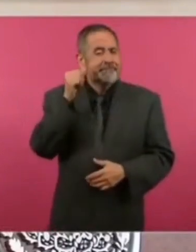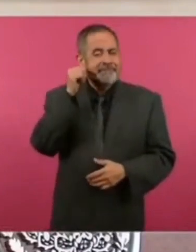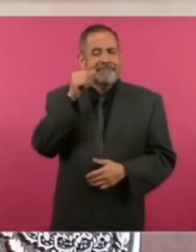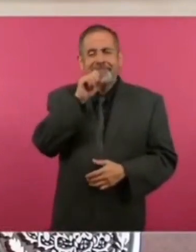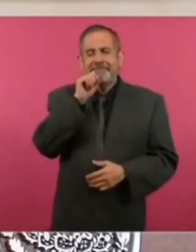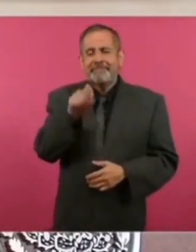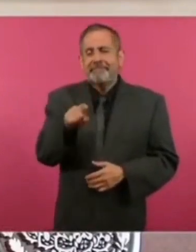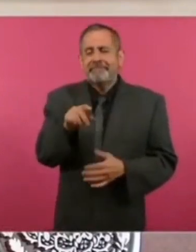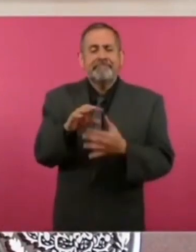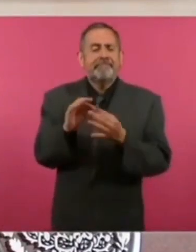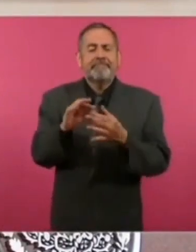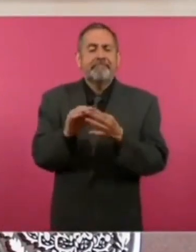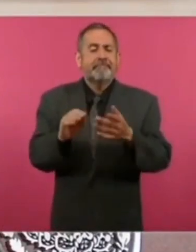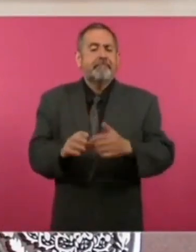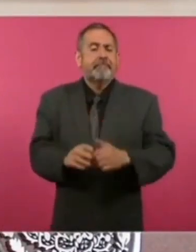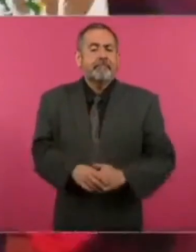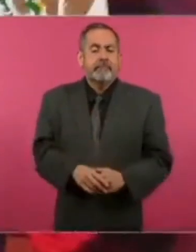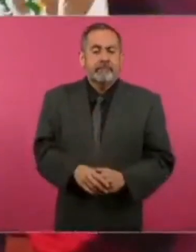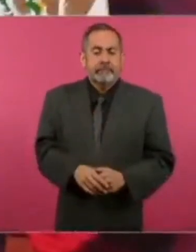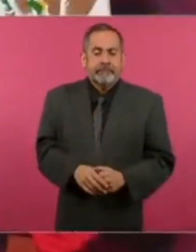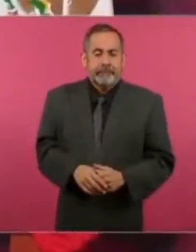de que